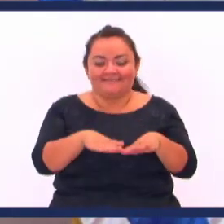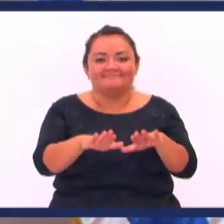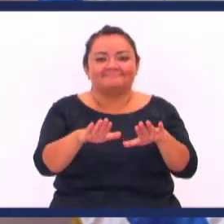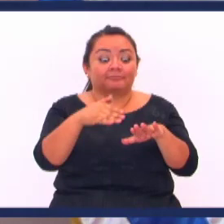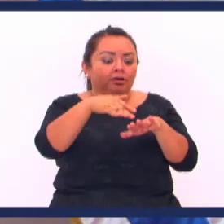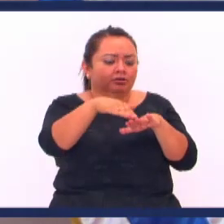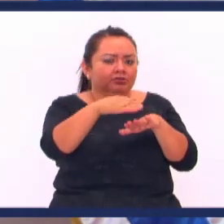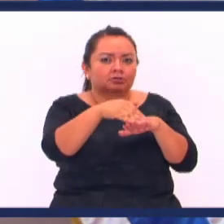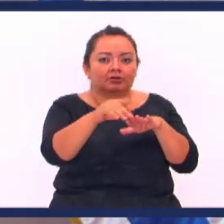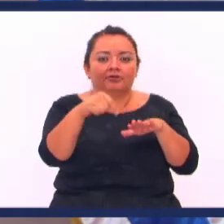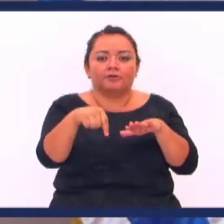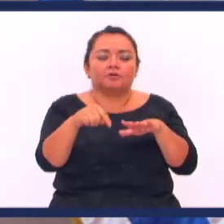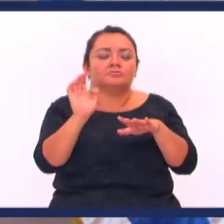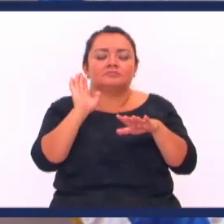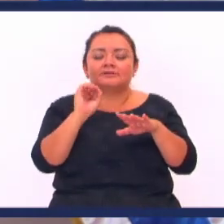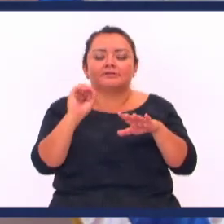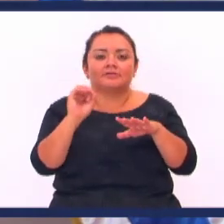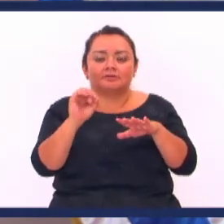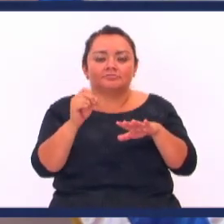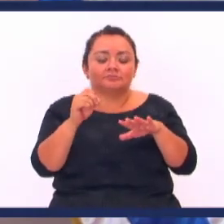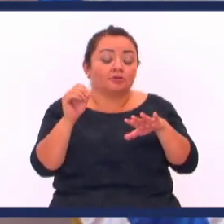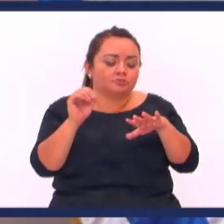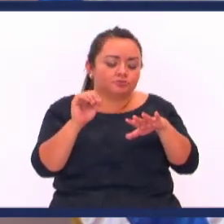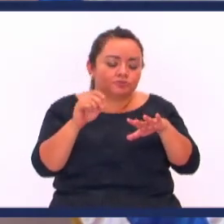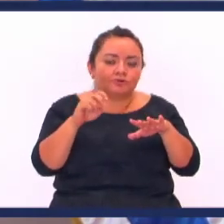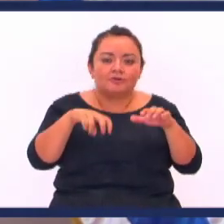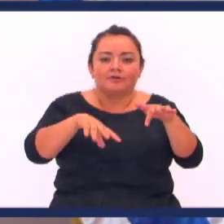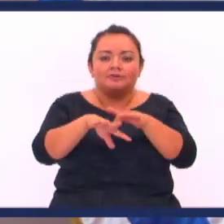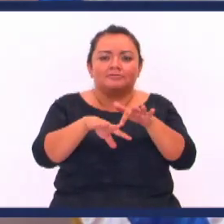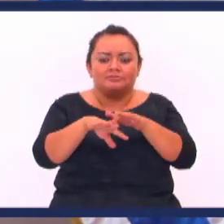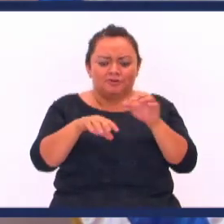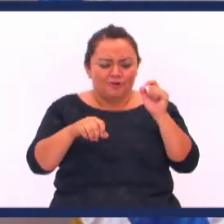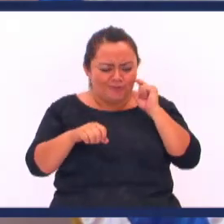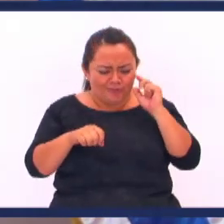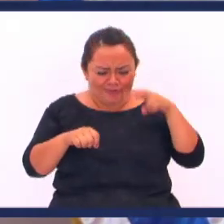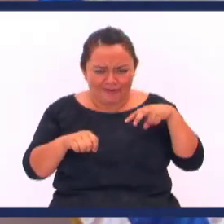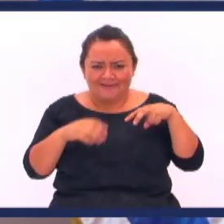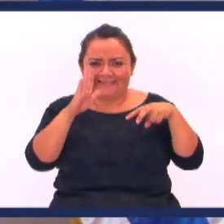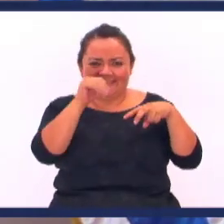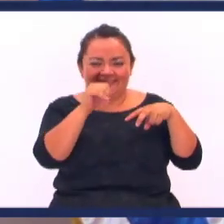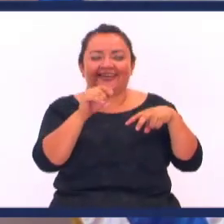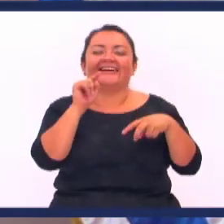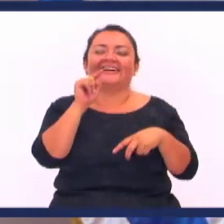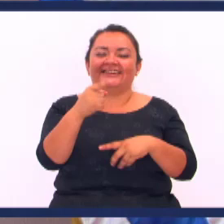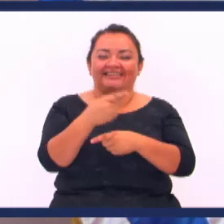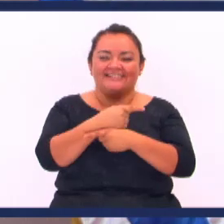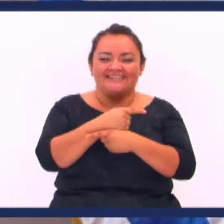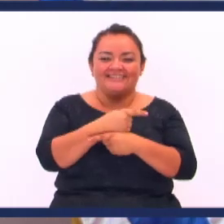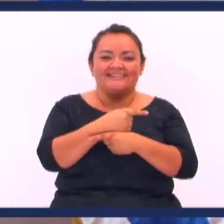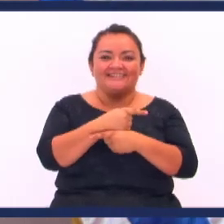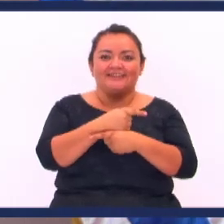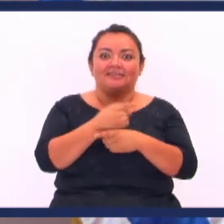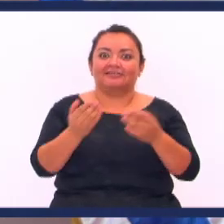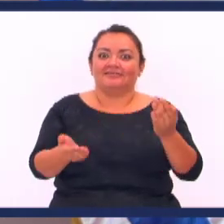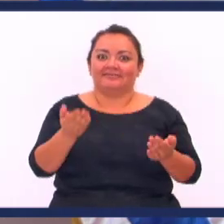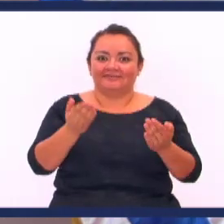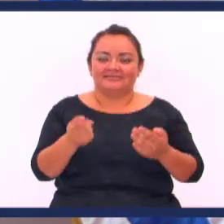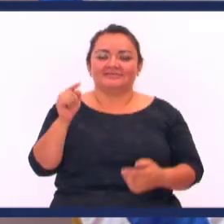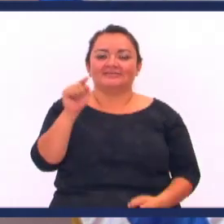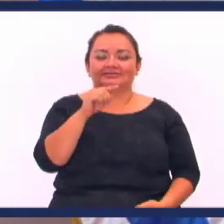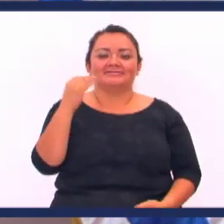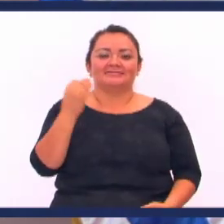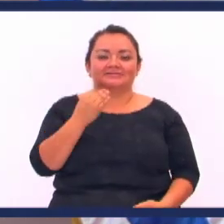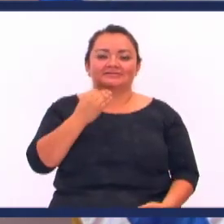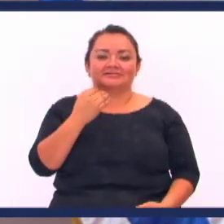Ve Hoy que no tenés Que salir Andás en chancletado Te das cuenta Uy Exacto Muchas veces En esa